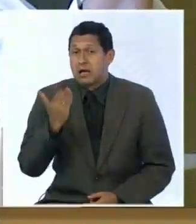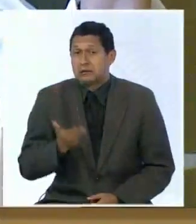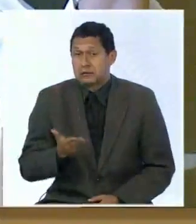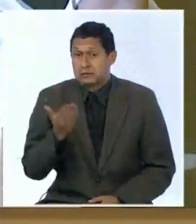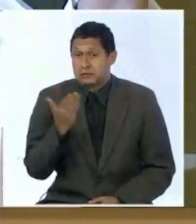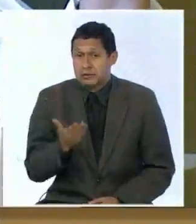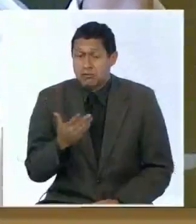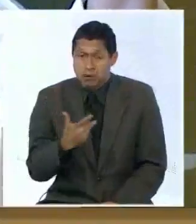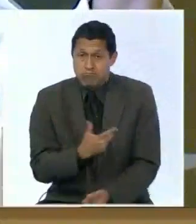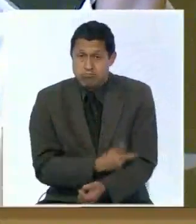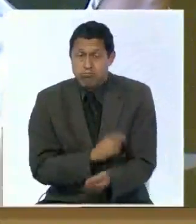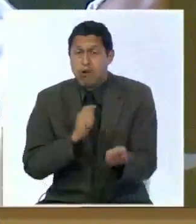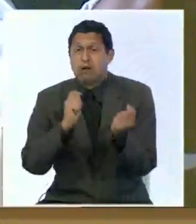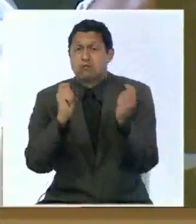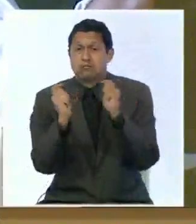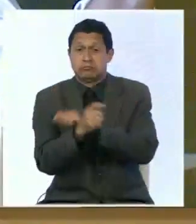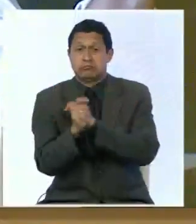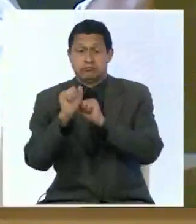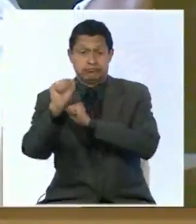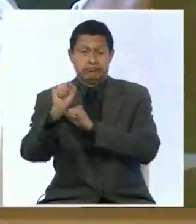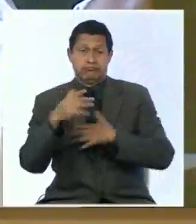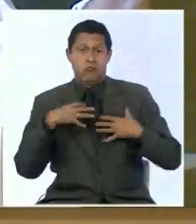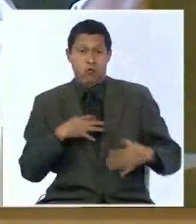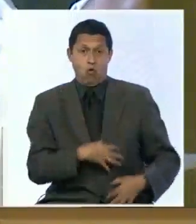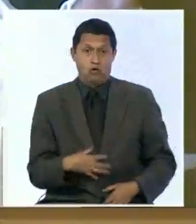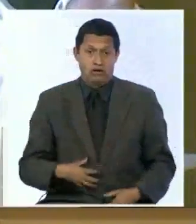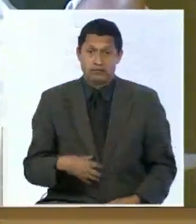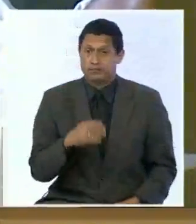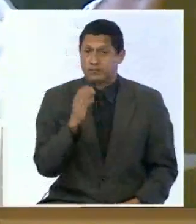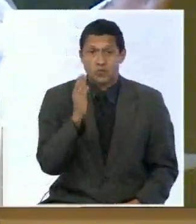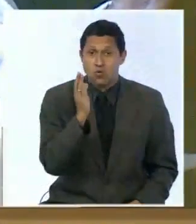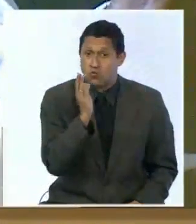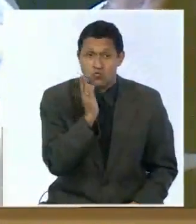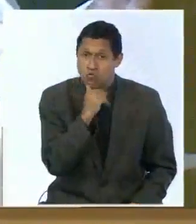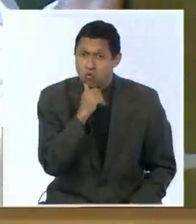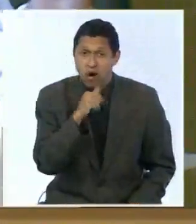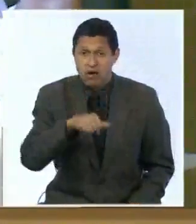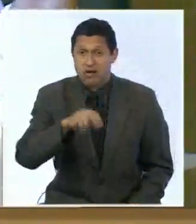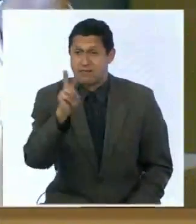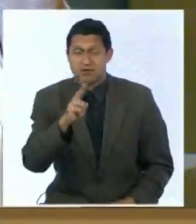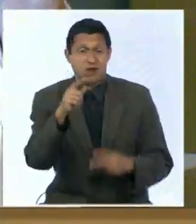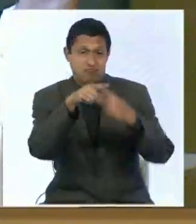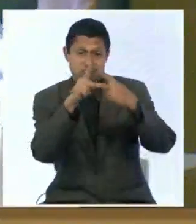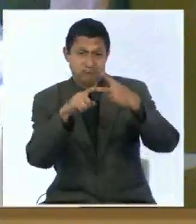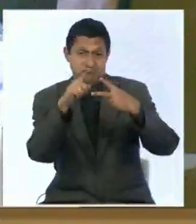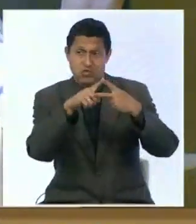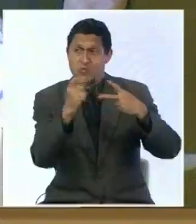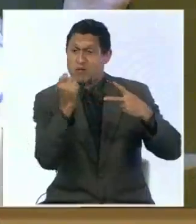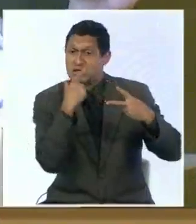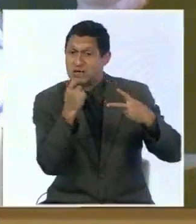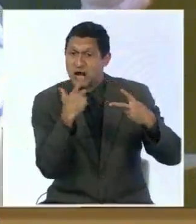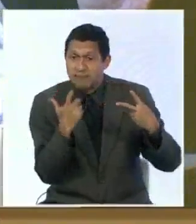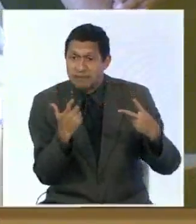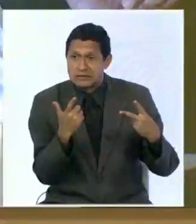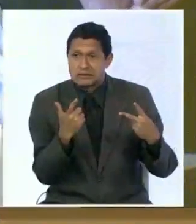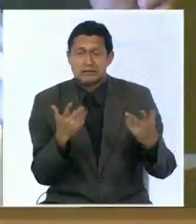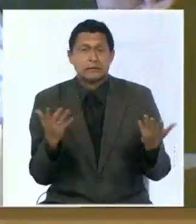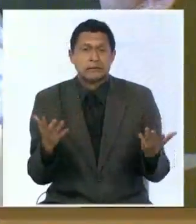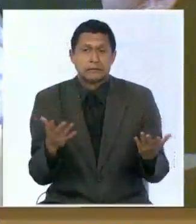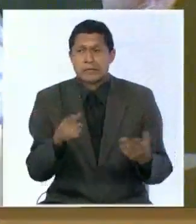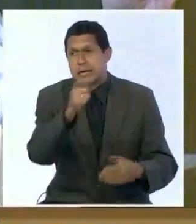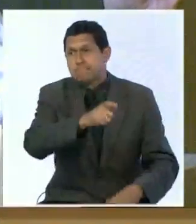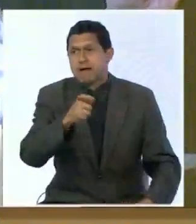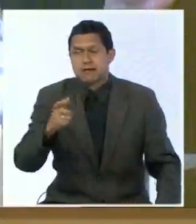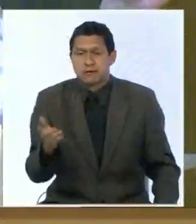para poder revertir un rechazo de órganos la ausencia total en el país de estos dos medicamentos han llevado a estas